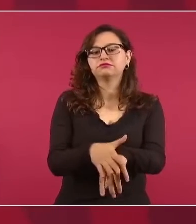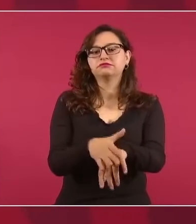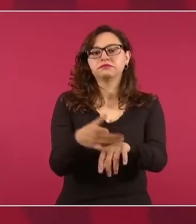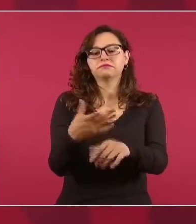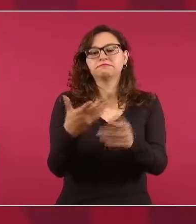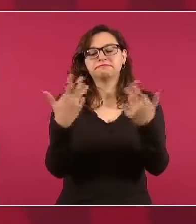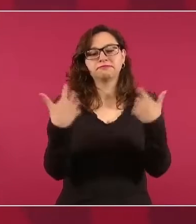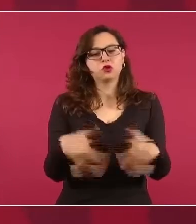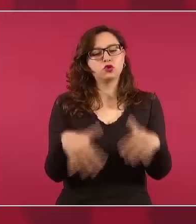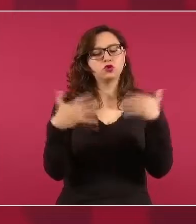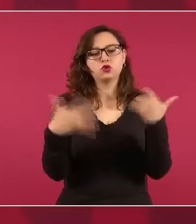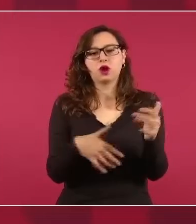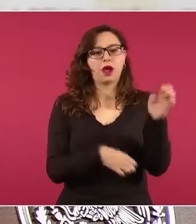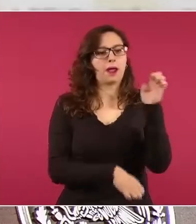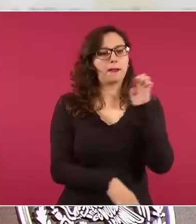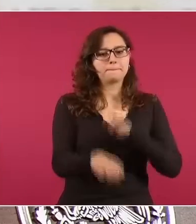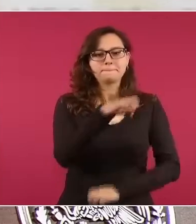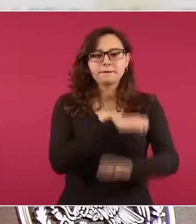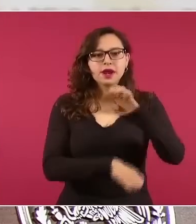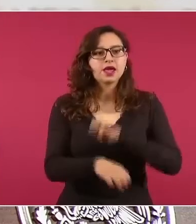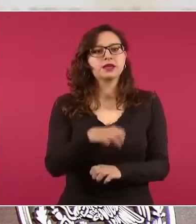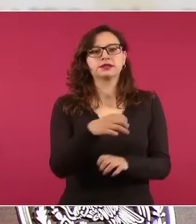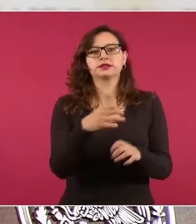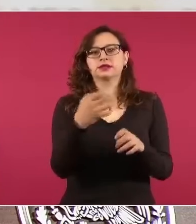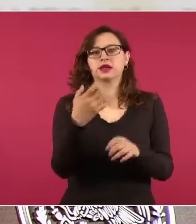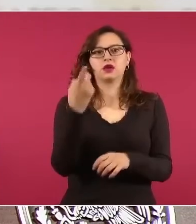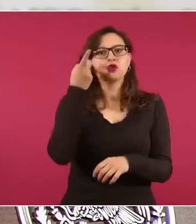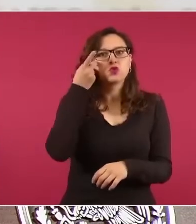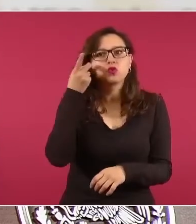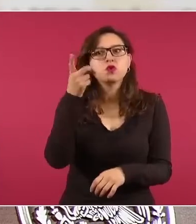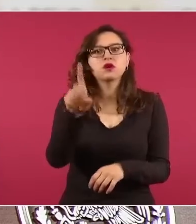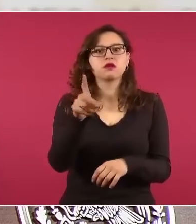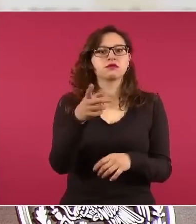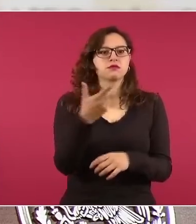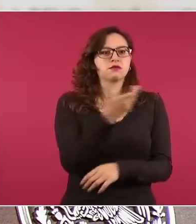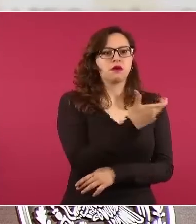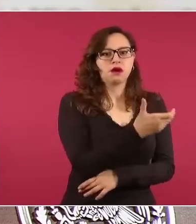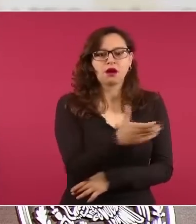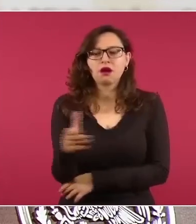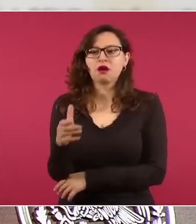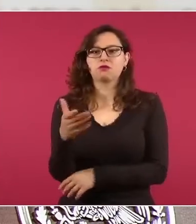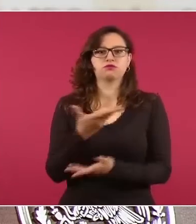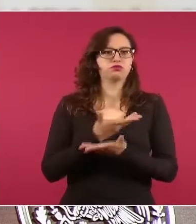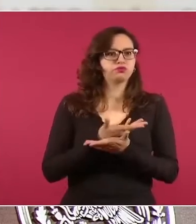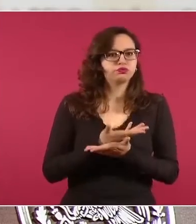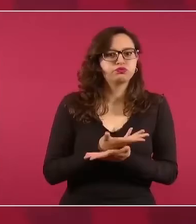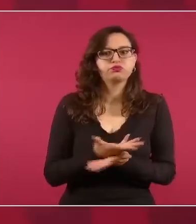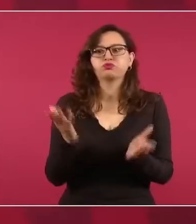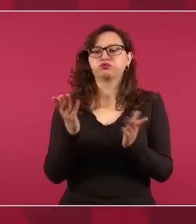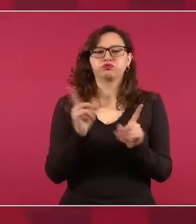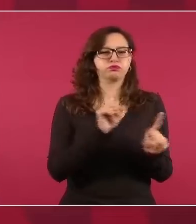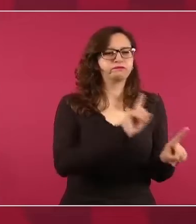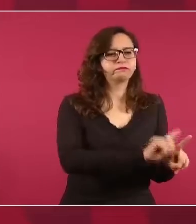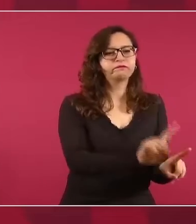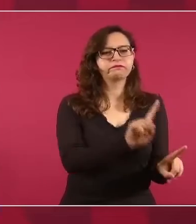acuerdo fue hacer todo lo posible para bajar la inflación en alimentos. Las ventas de esta empresa equivalen al 25% del comercio minorista en México.